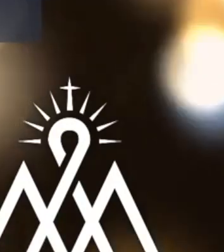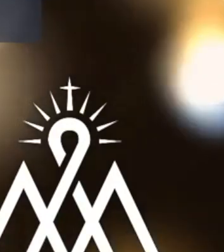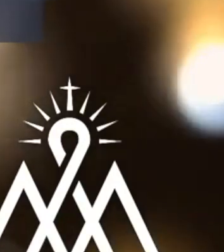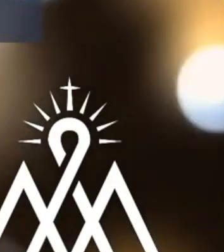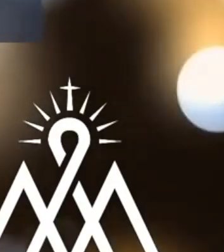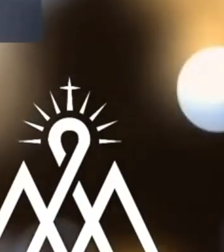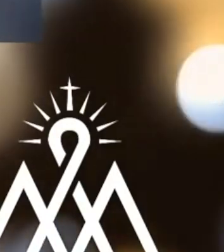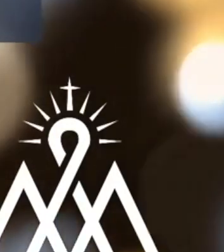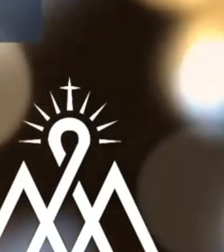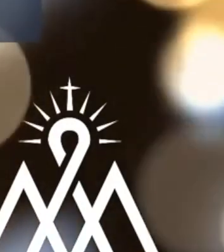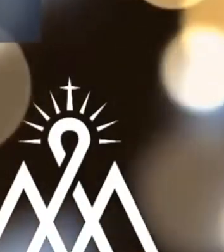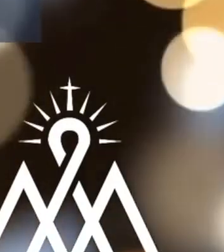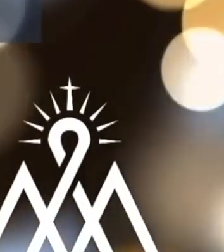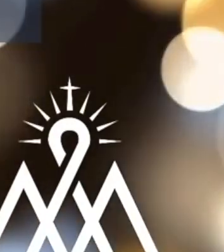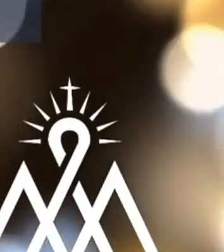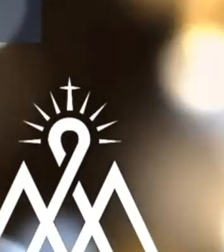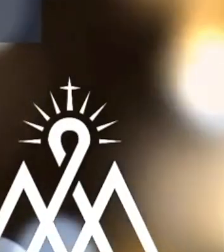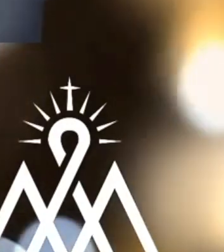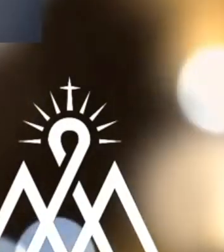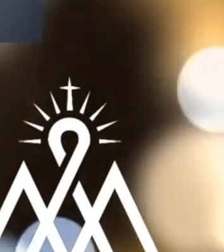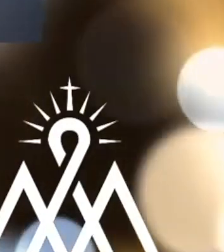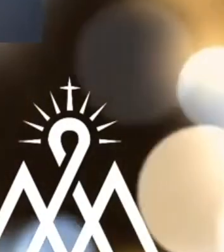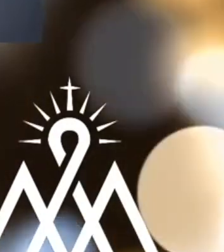Y a. a. A. Y Gracias.